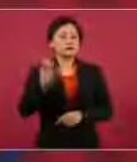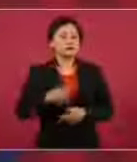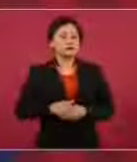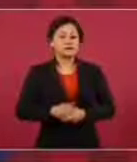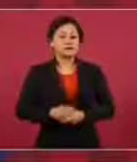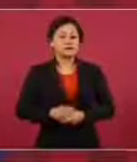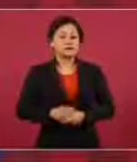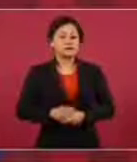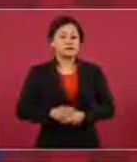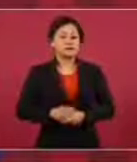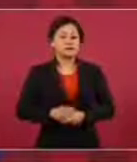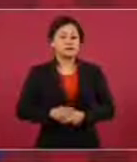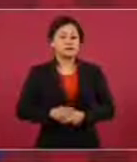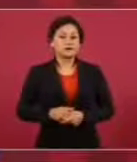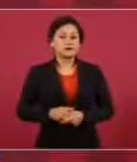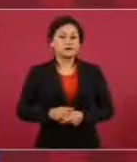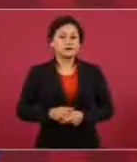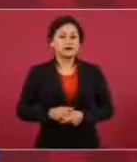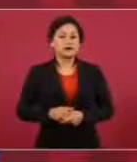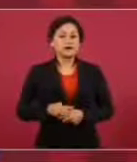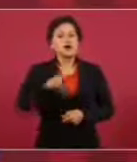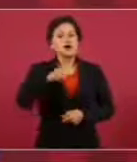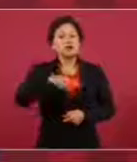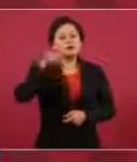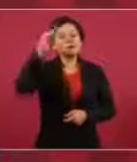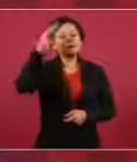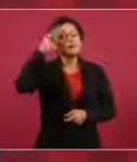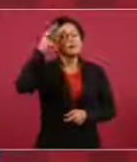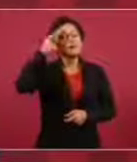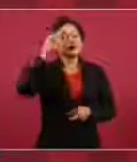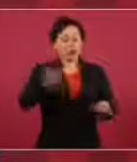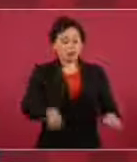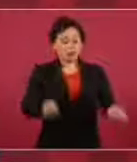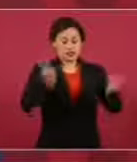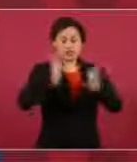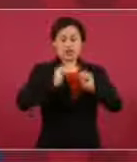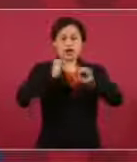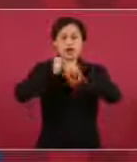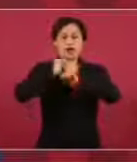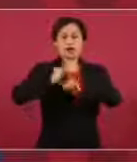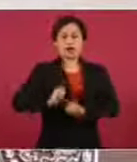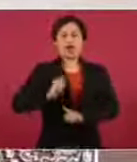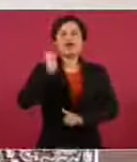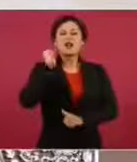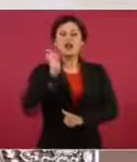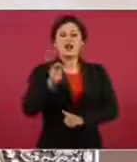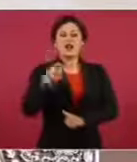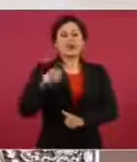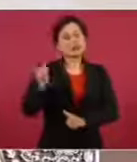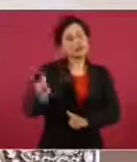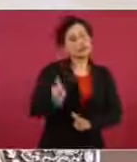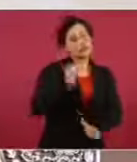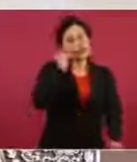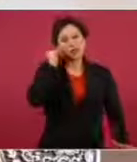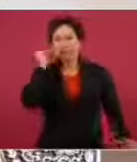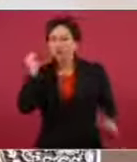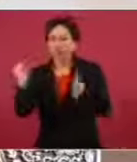No se aprovecharse de un cargo para enriquecerse,